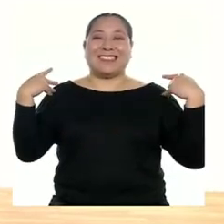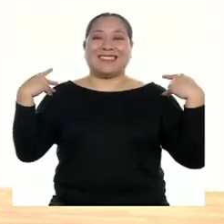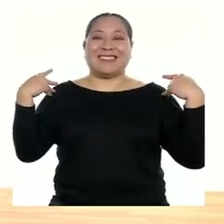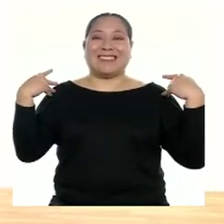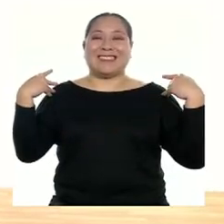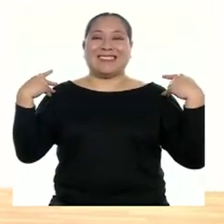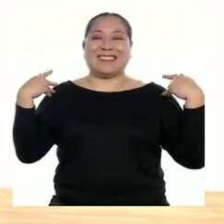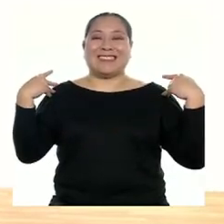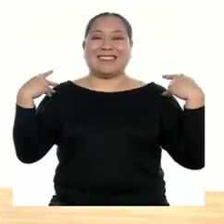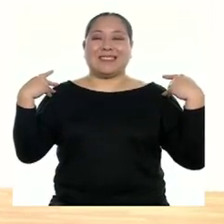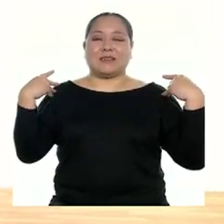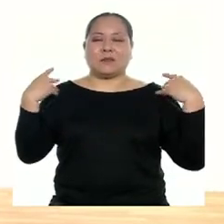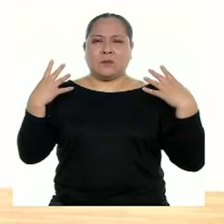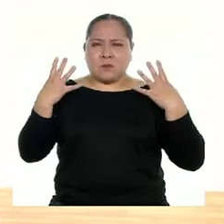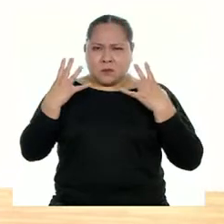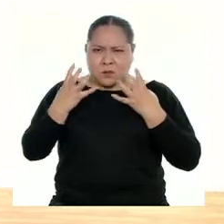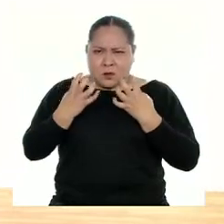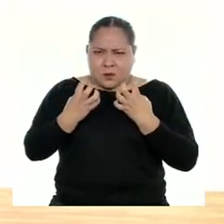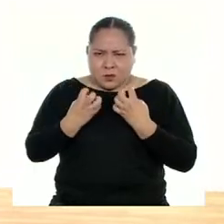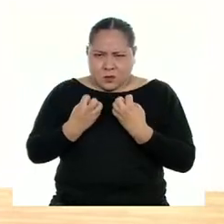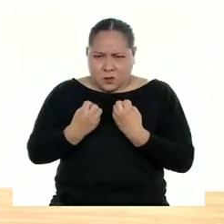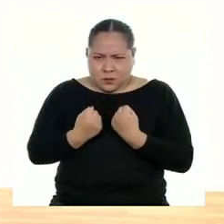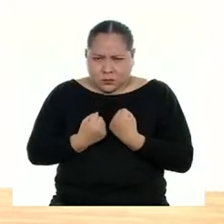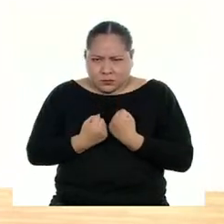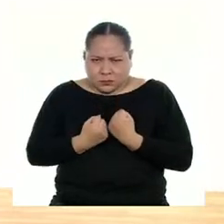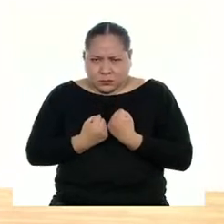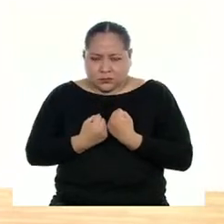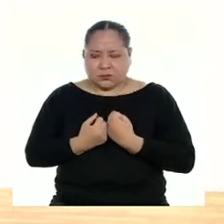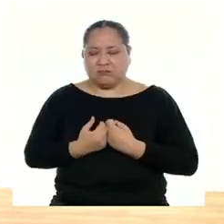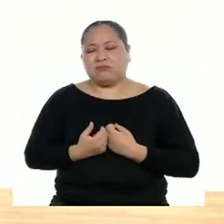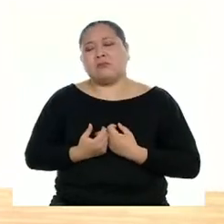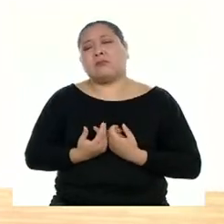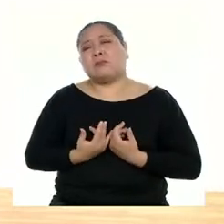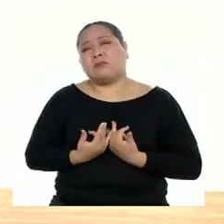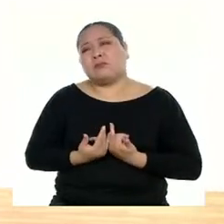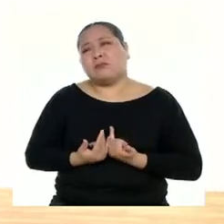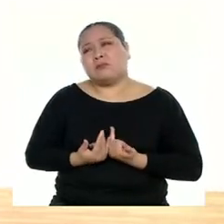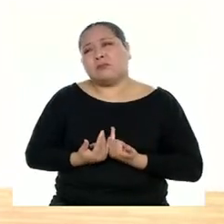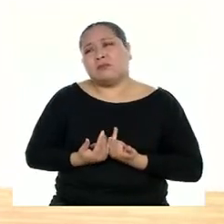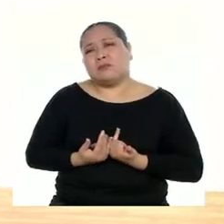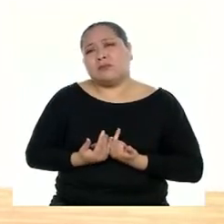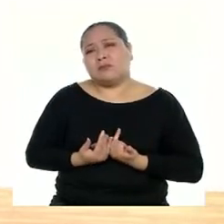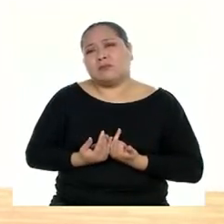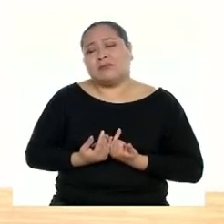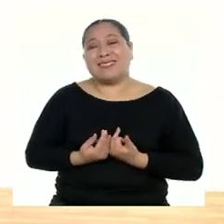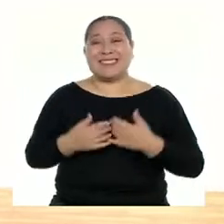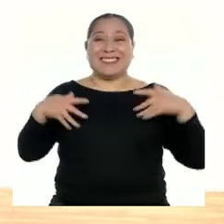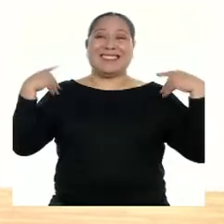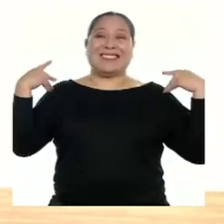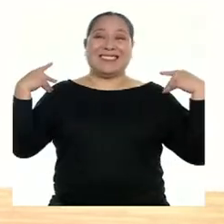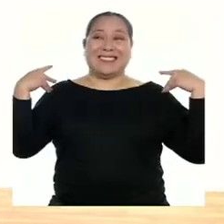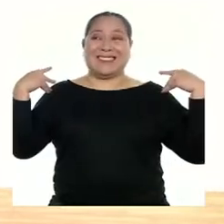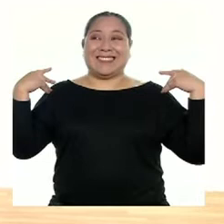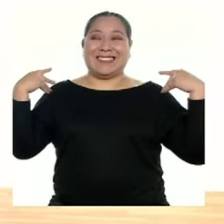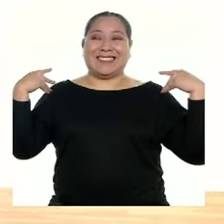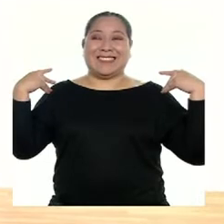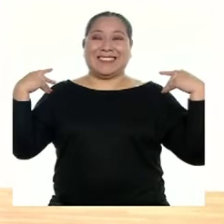molesto, desanimado. Una vez más. Feliz,